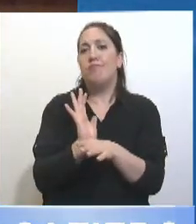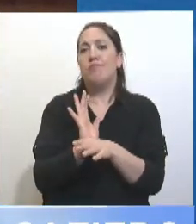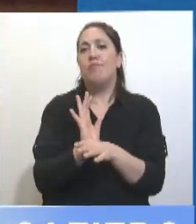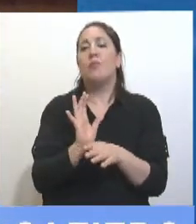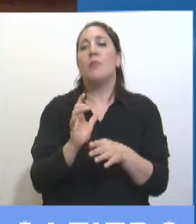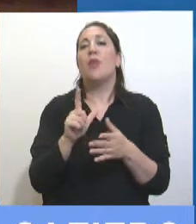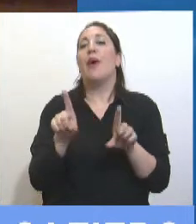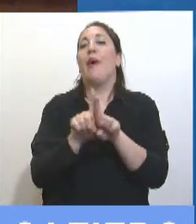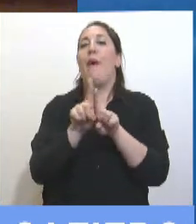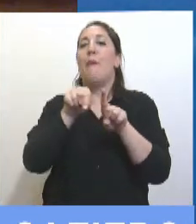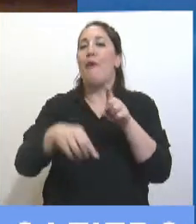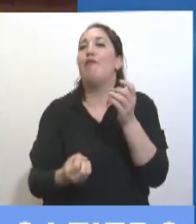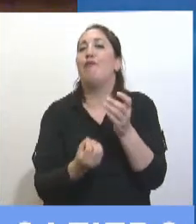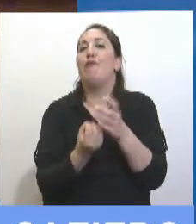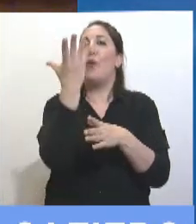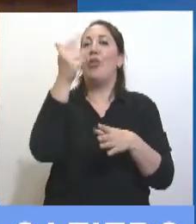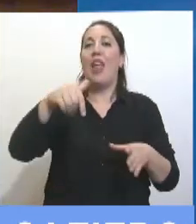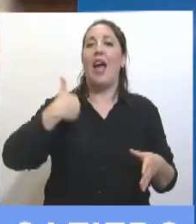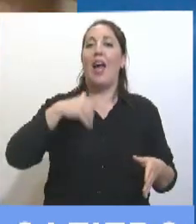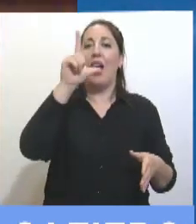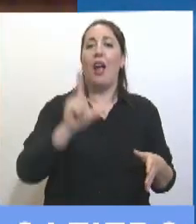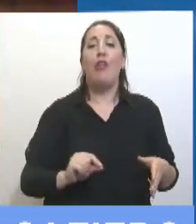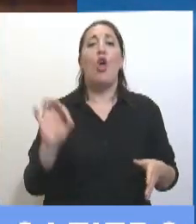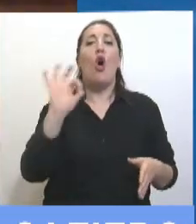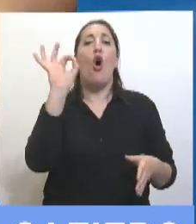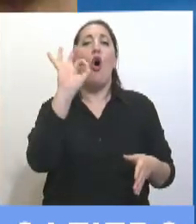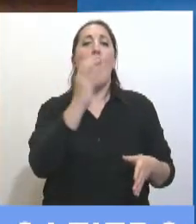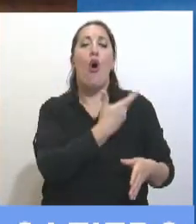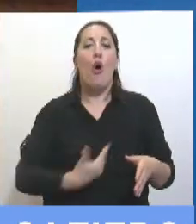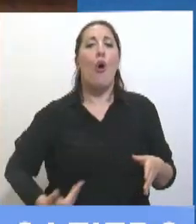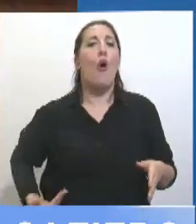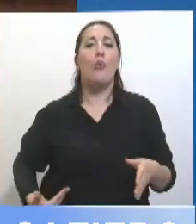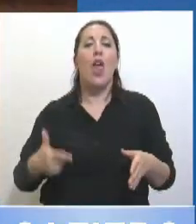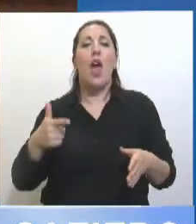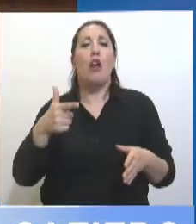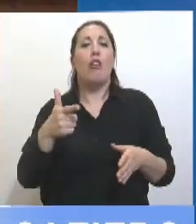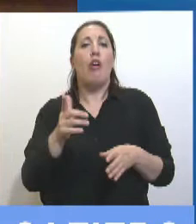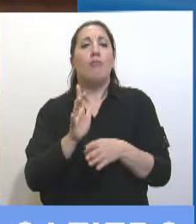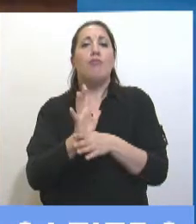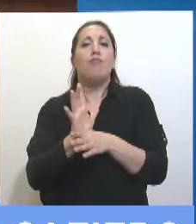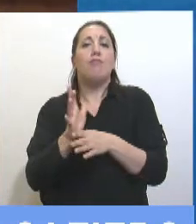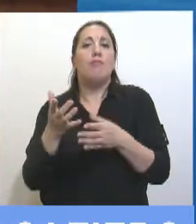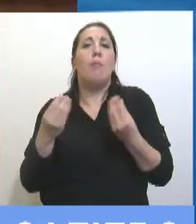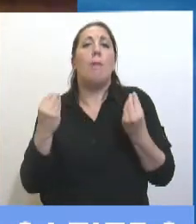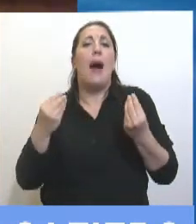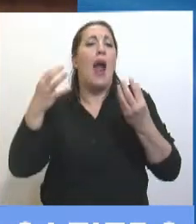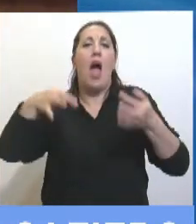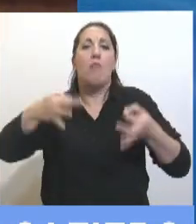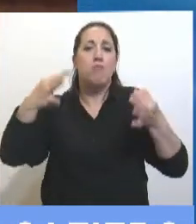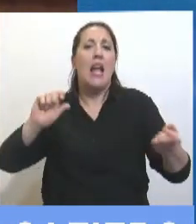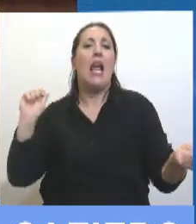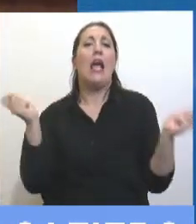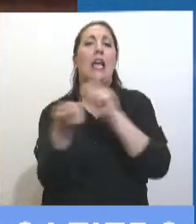la república o que el gobierno esté descendido de la Sierra Maestra para hacer un gran cambio